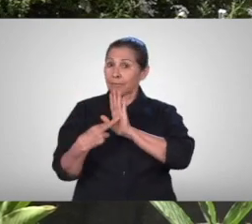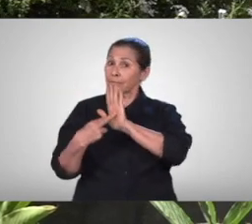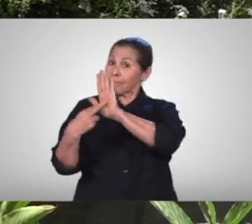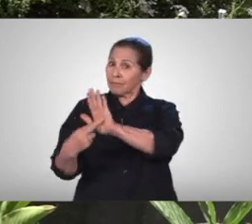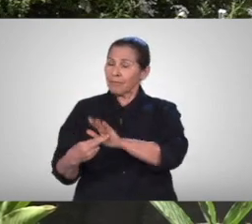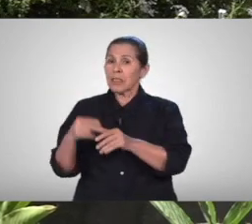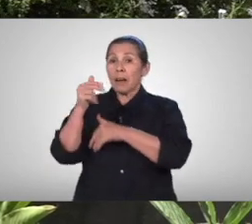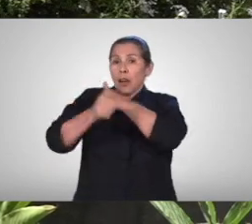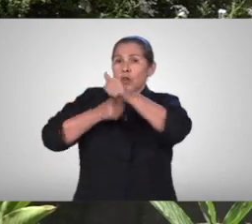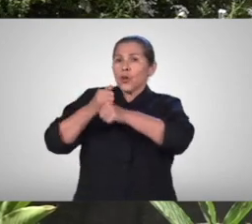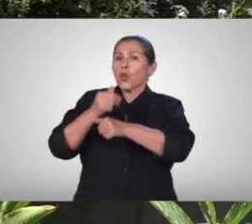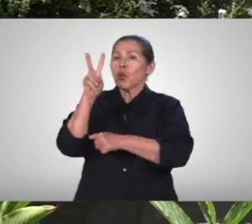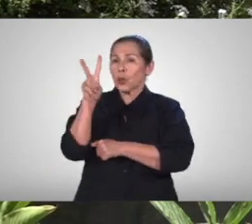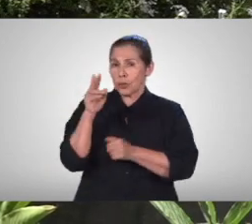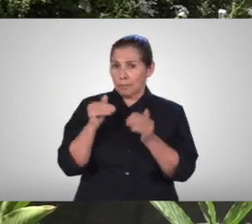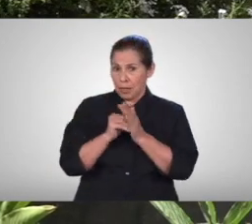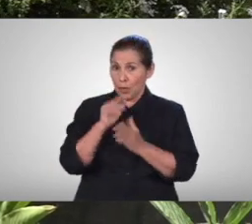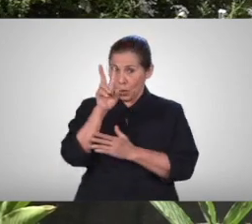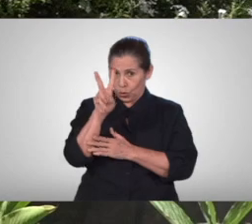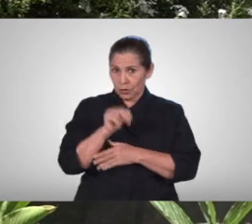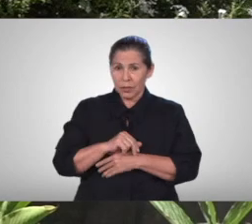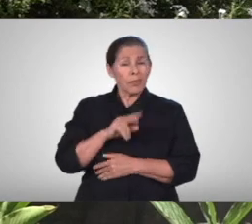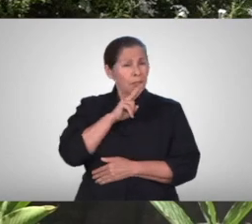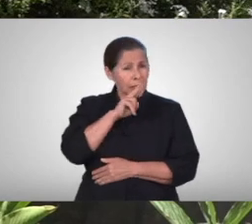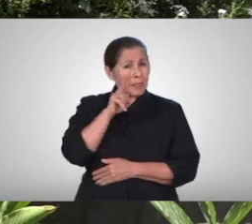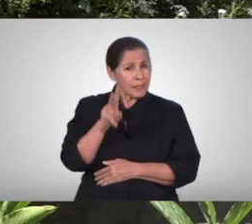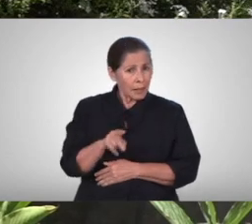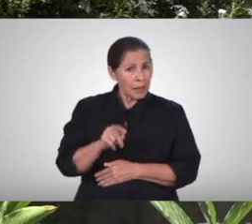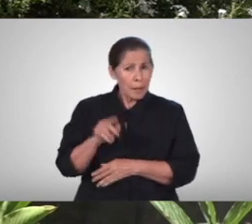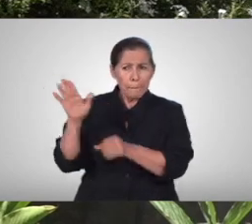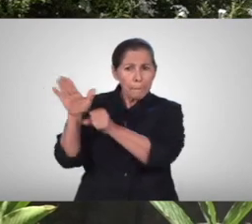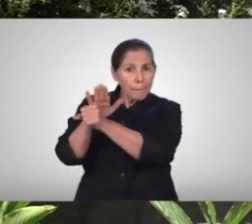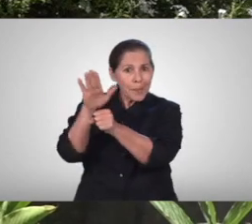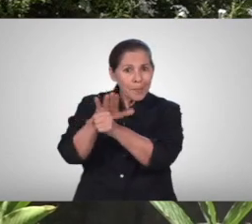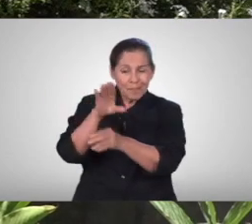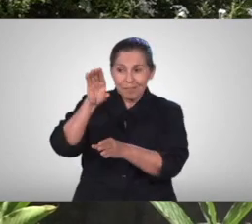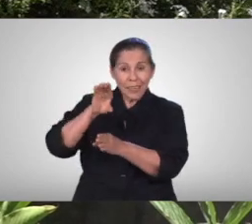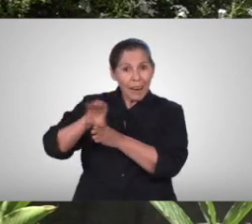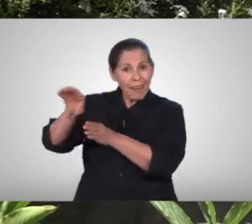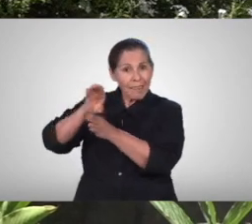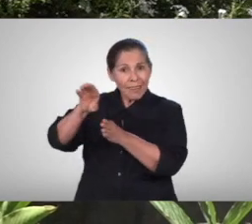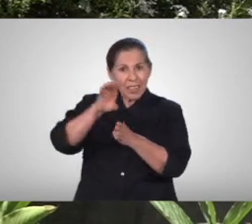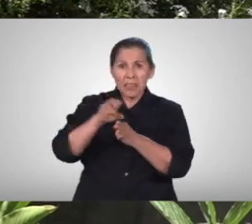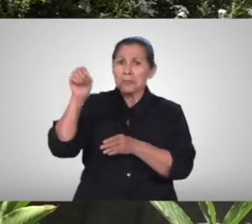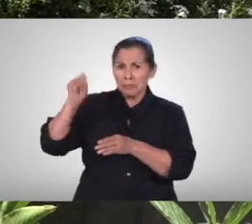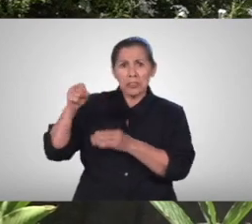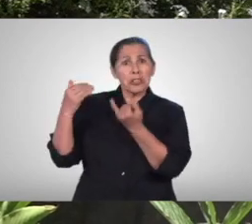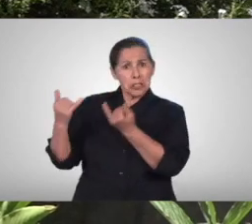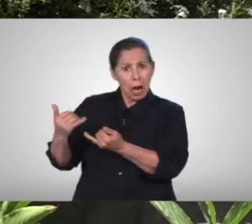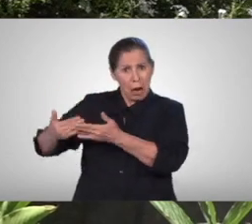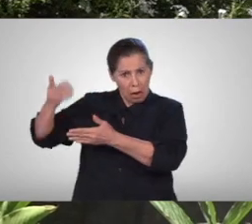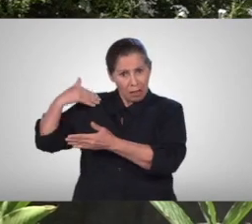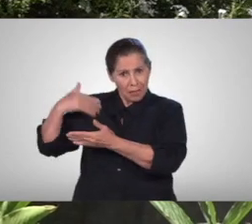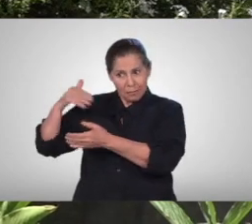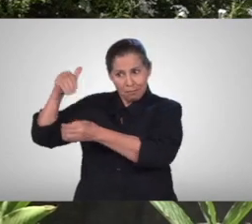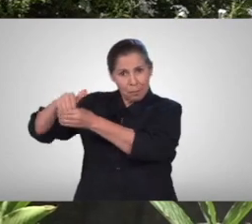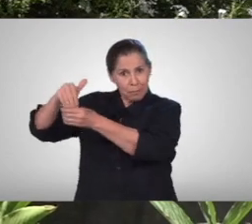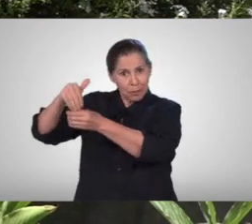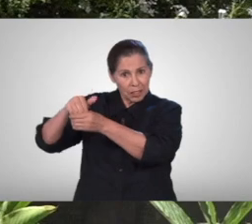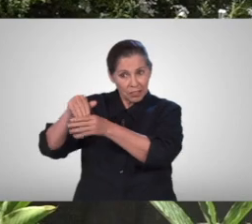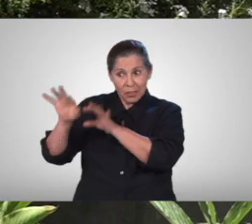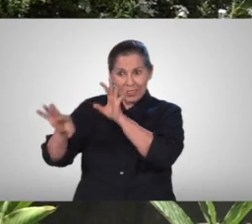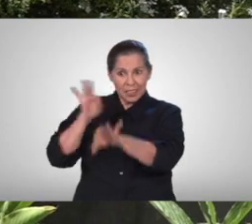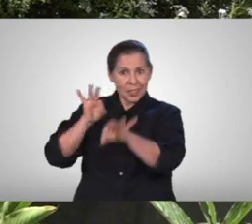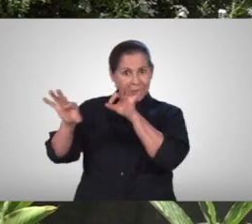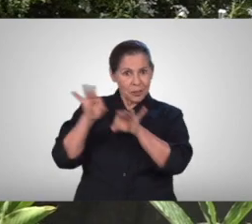fue en el año 2002 si bien es cierto en la mayoría de carreras se han electo por años asociaciones estudiantiles